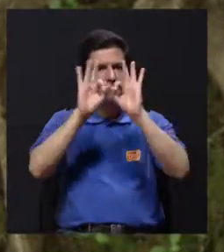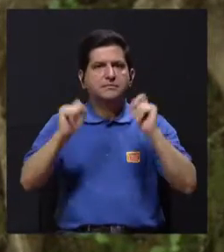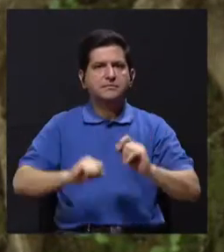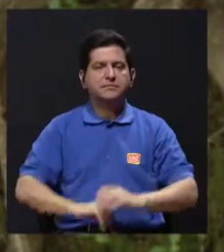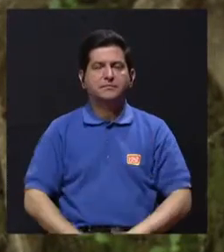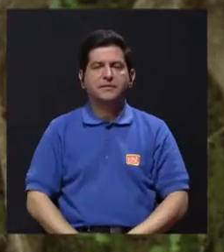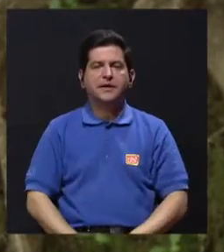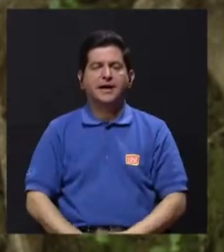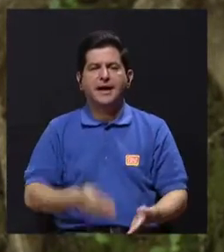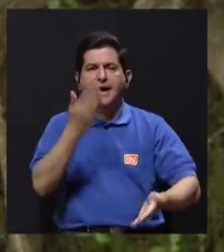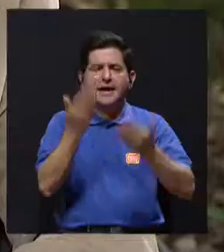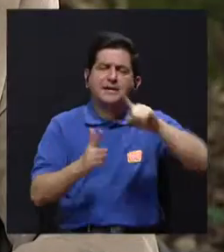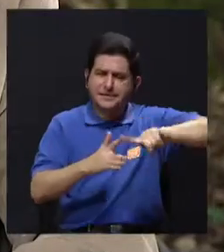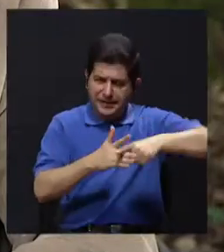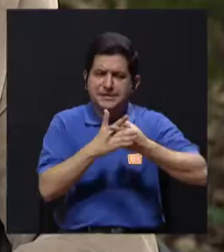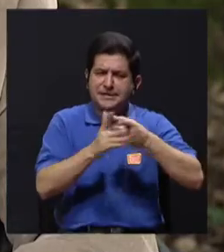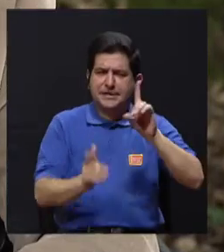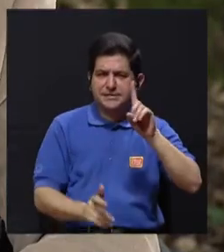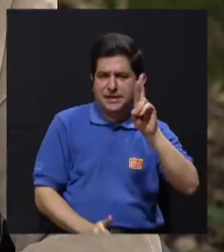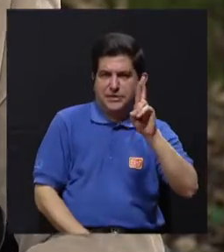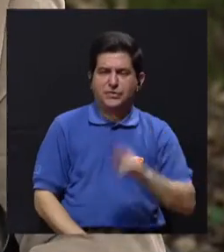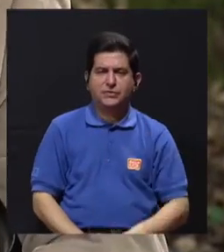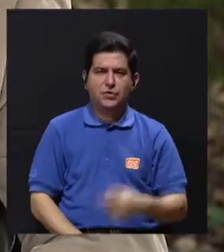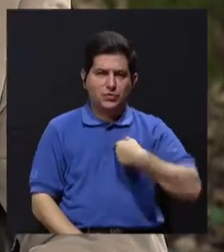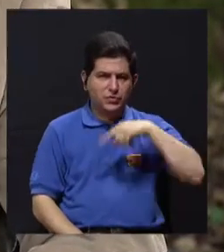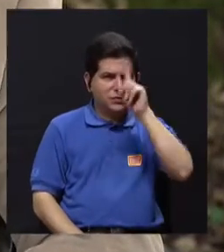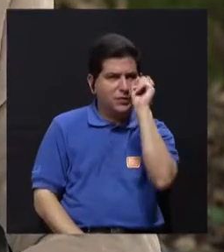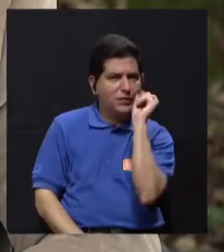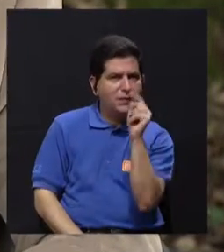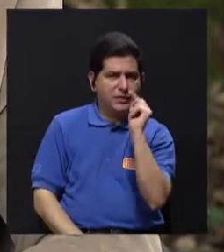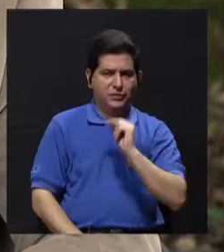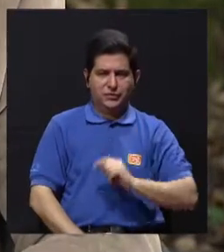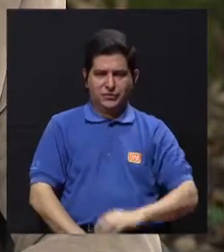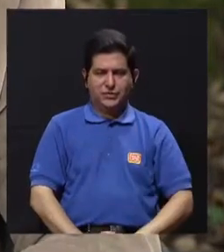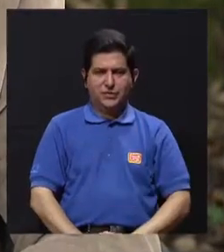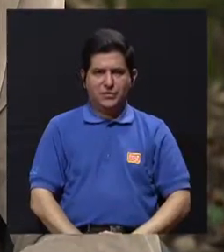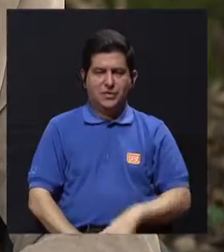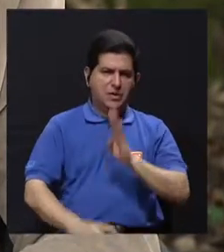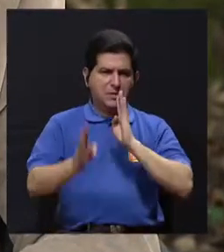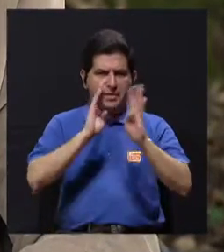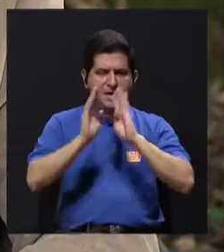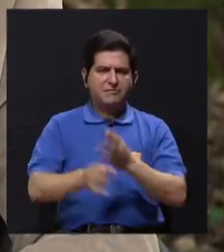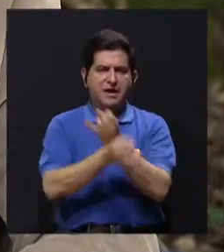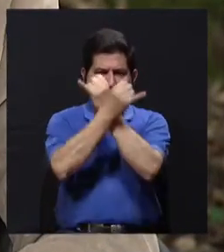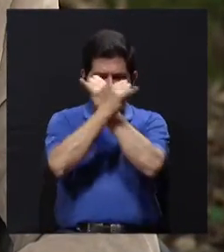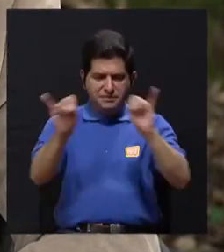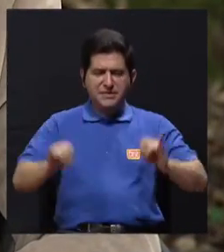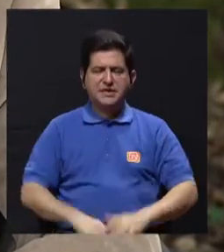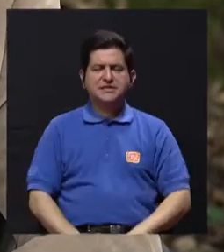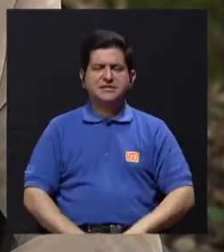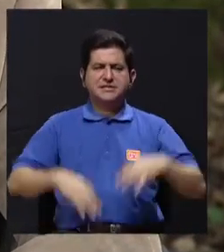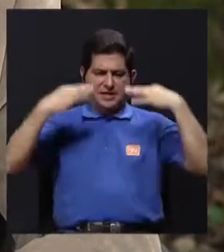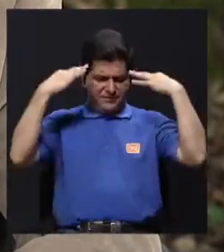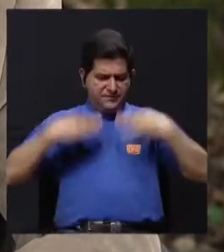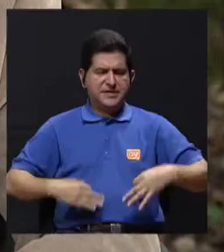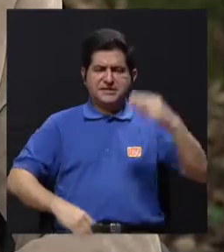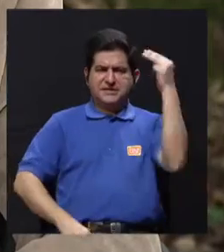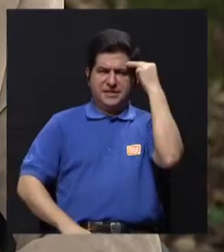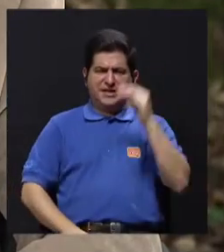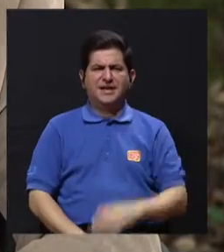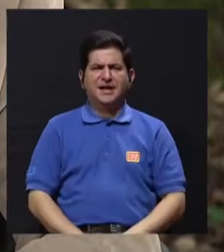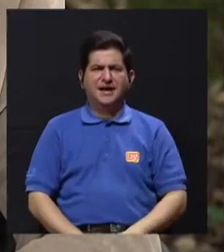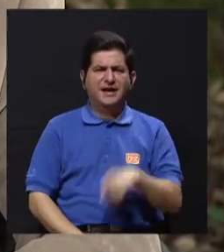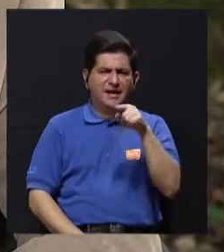en este tema tan importante. Muchísimas gracias. Doctor, tal vez para iniciar, sí me gustaría preguntarle ya que vamos a hablar de